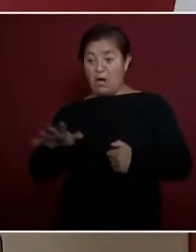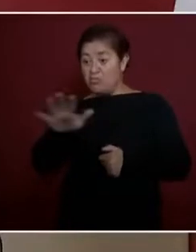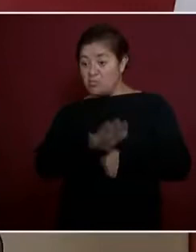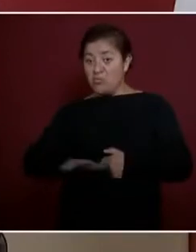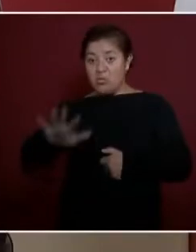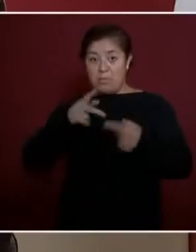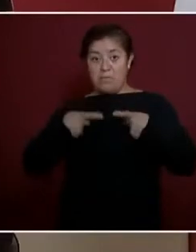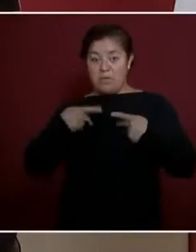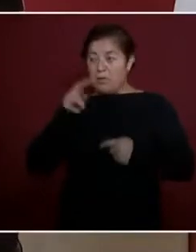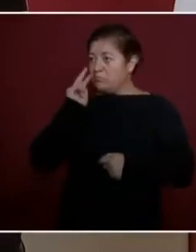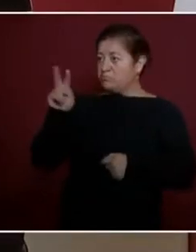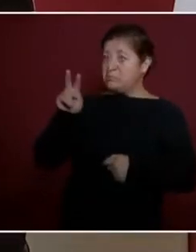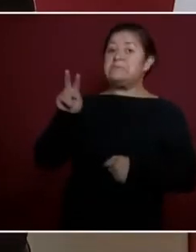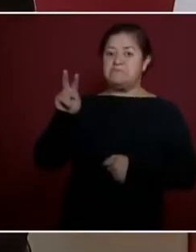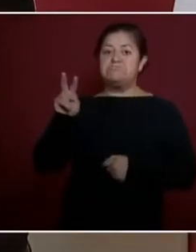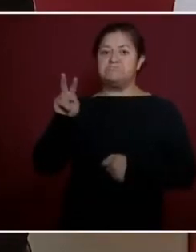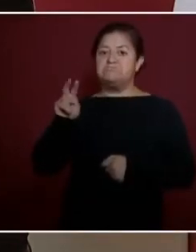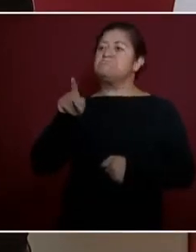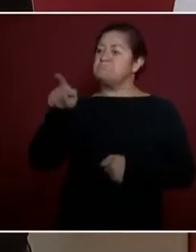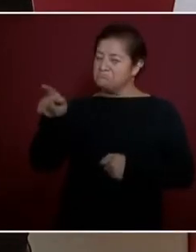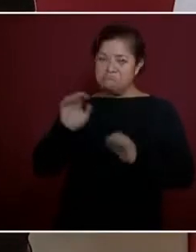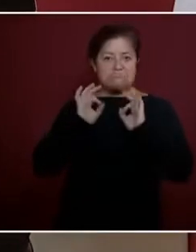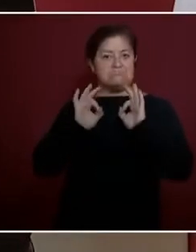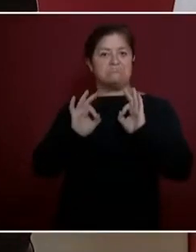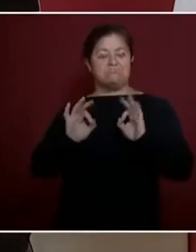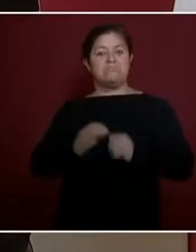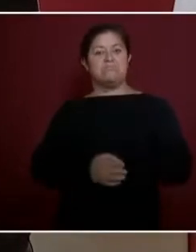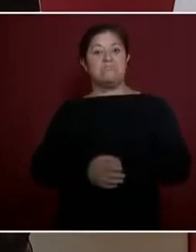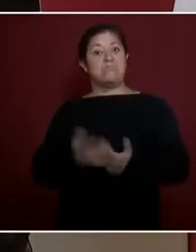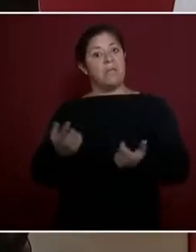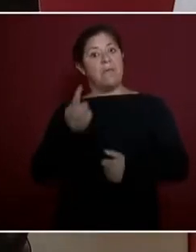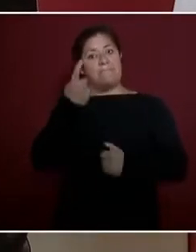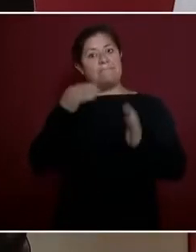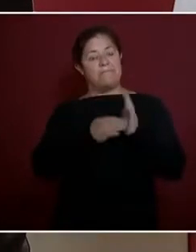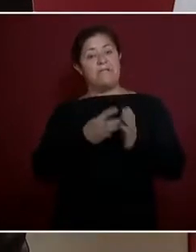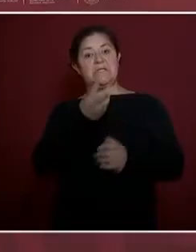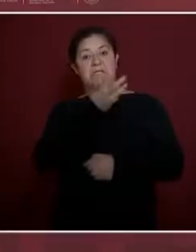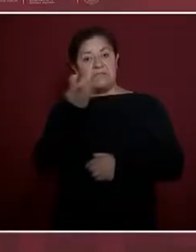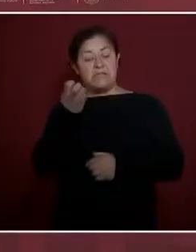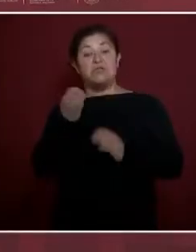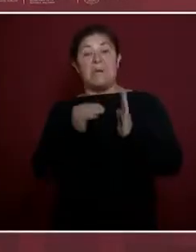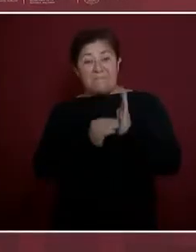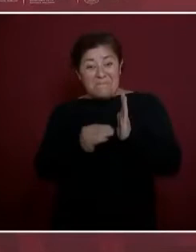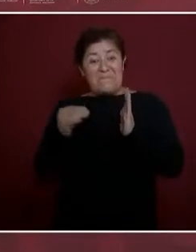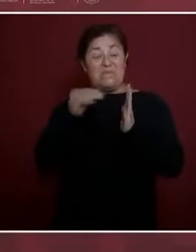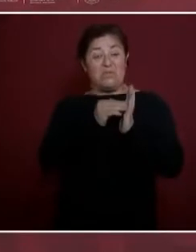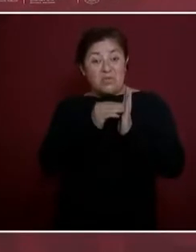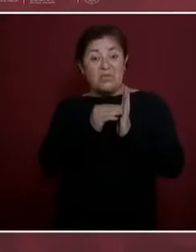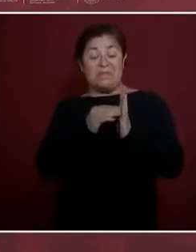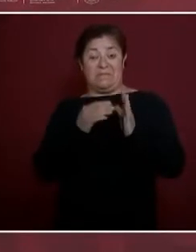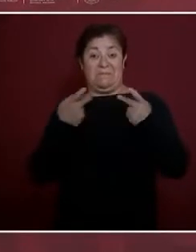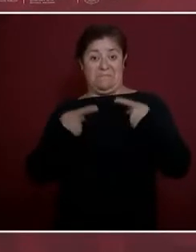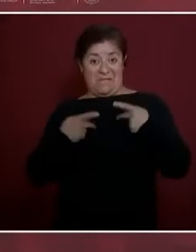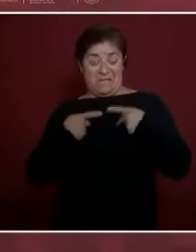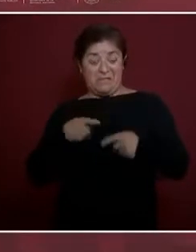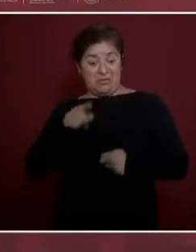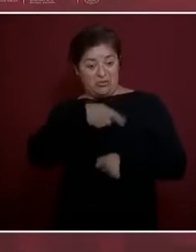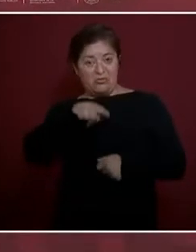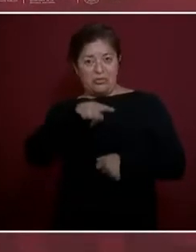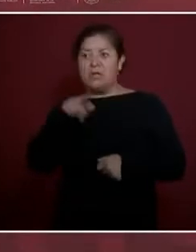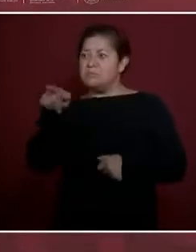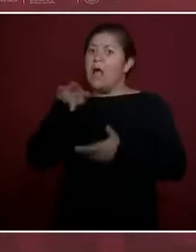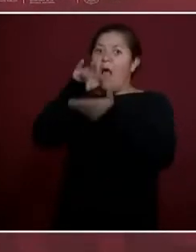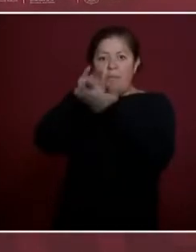Imagínense que mil trescientos millones lo